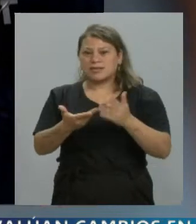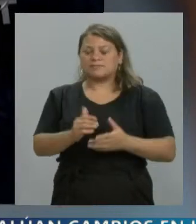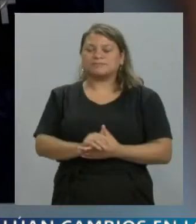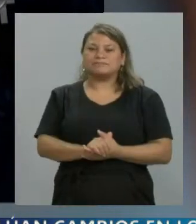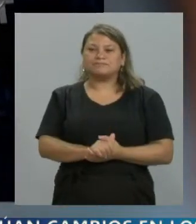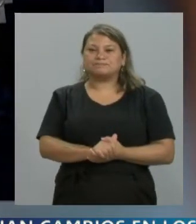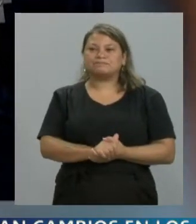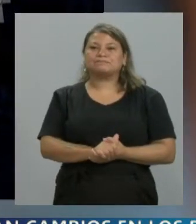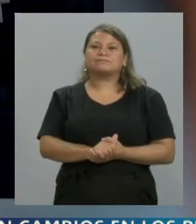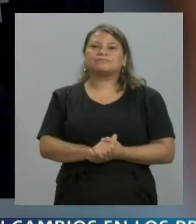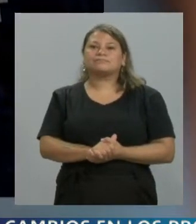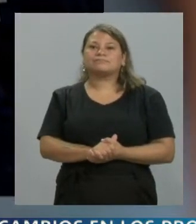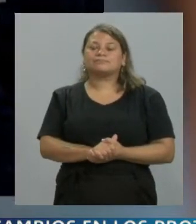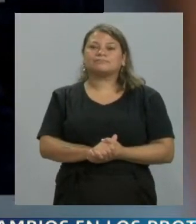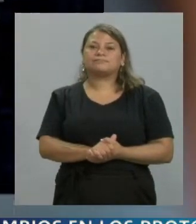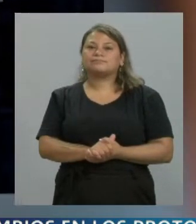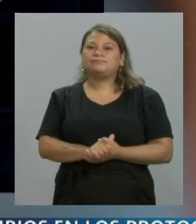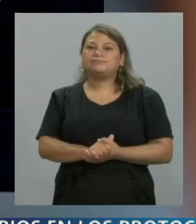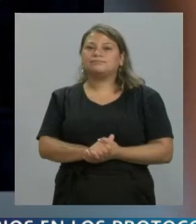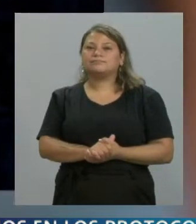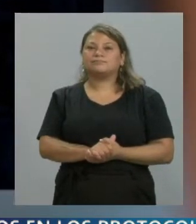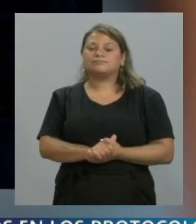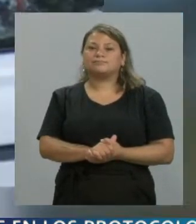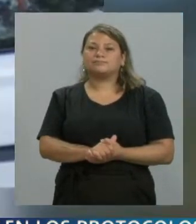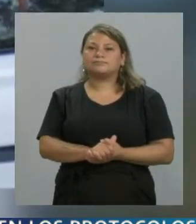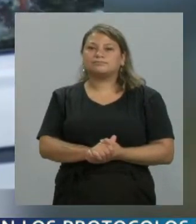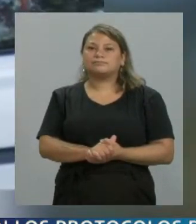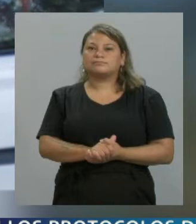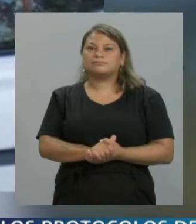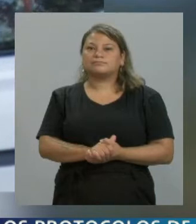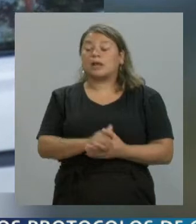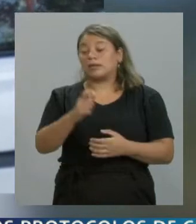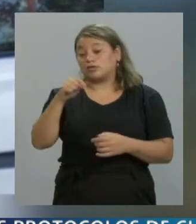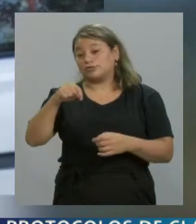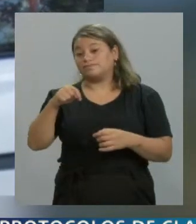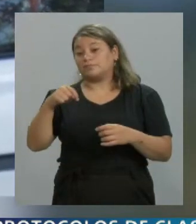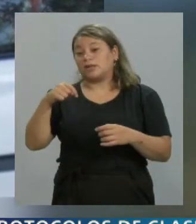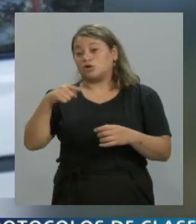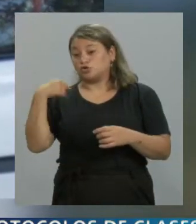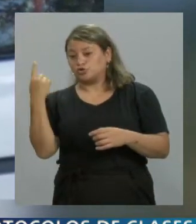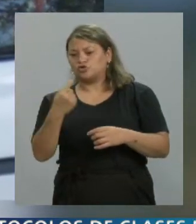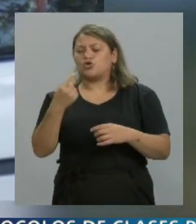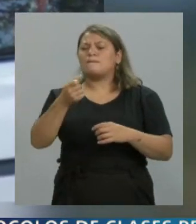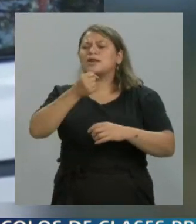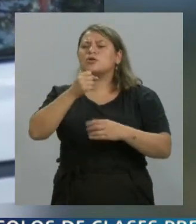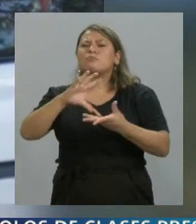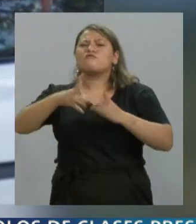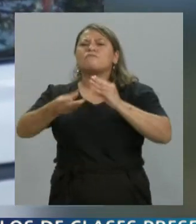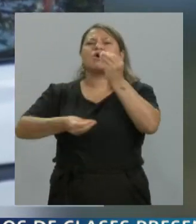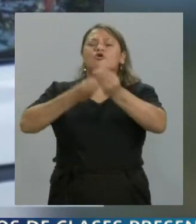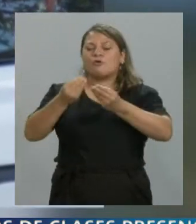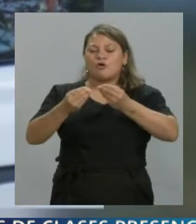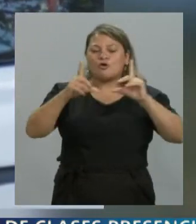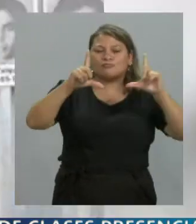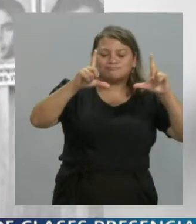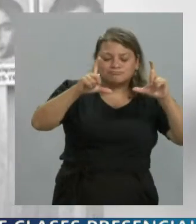digamos, llamémosle así, del resto de los fotógrafos. Uno hace periodismo a través de las imágenes. Tal cual.